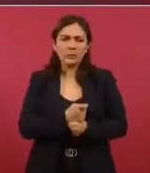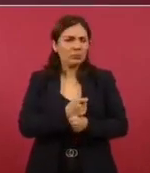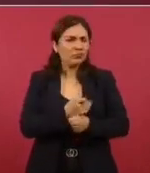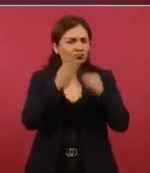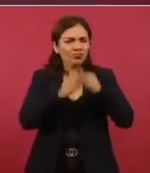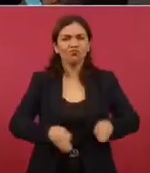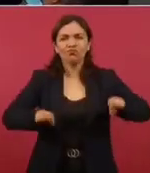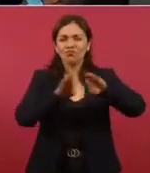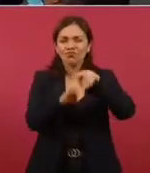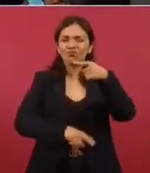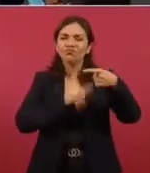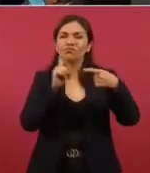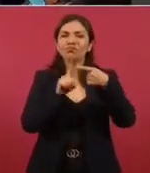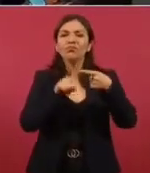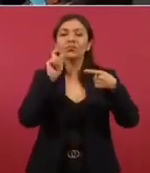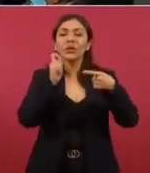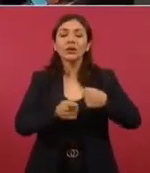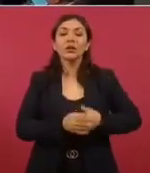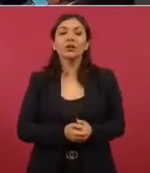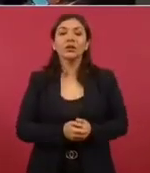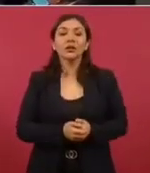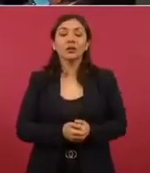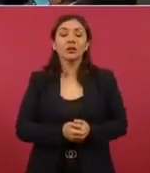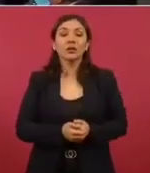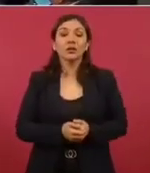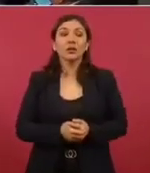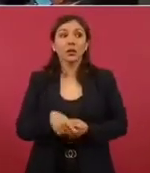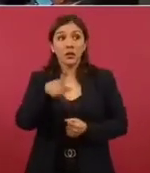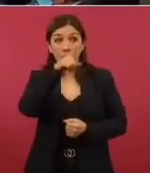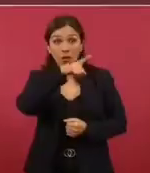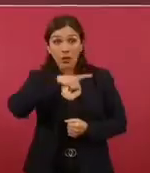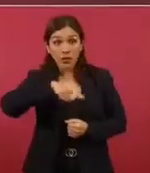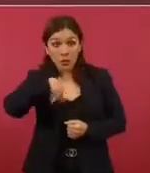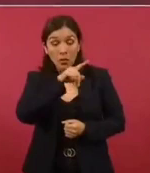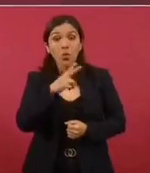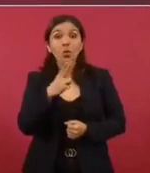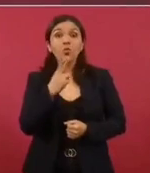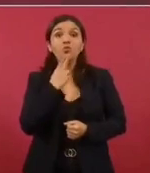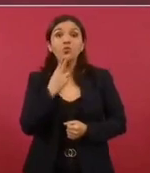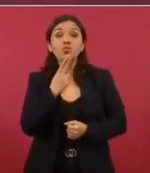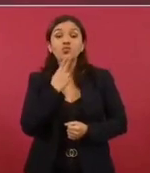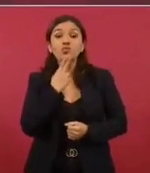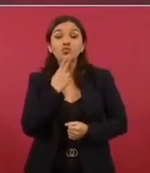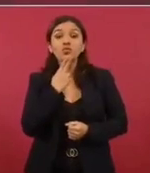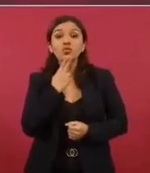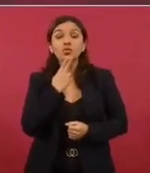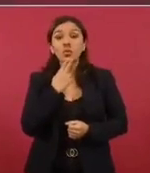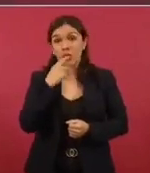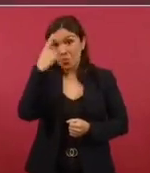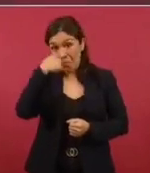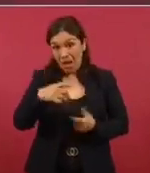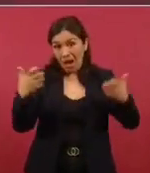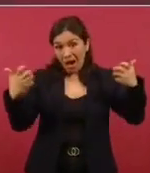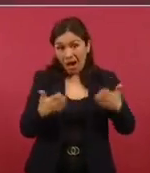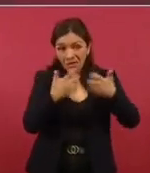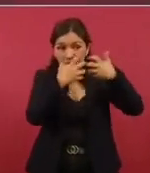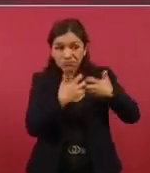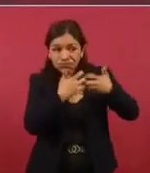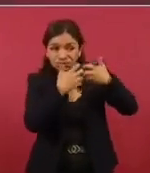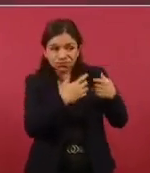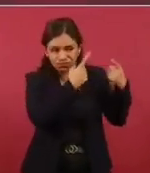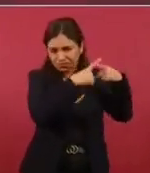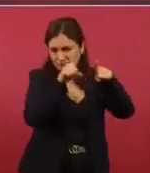el de el uso en todo el proceso de